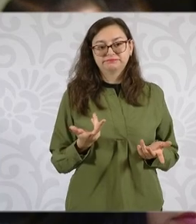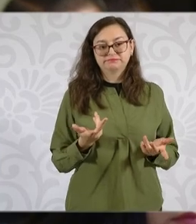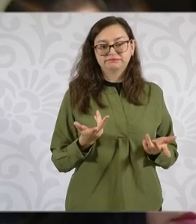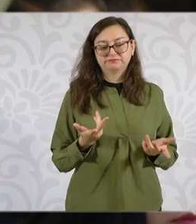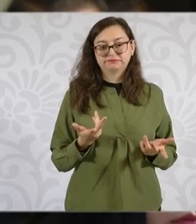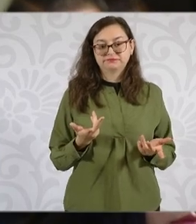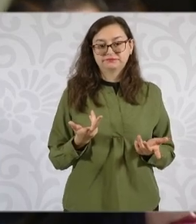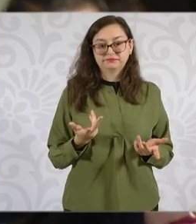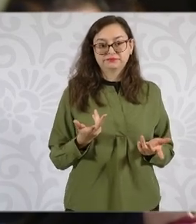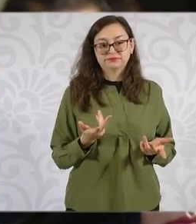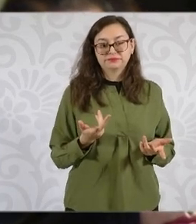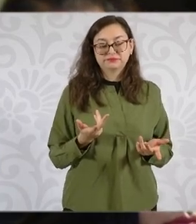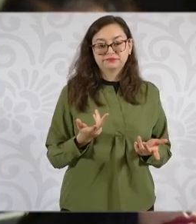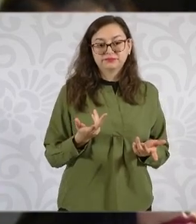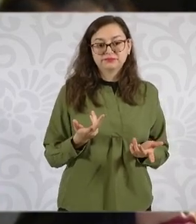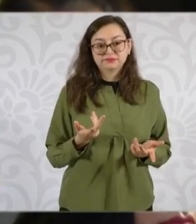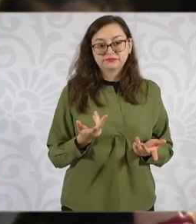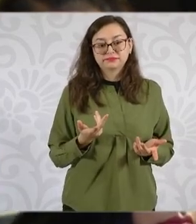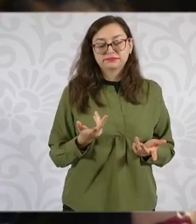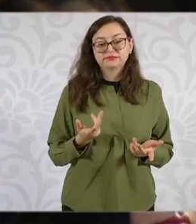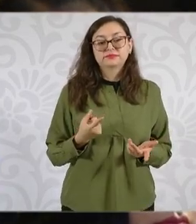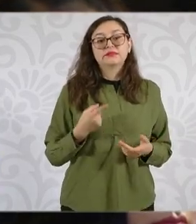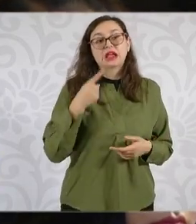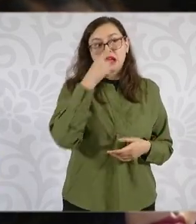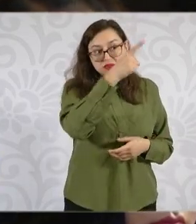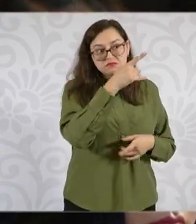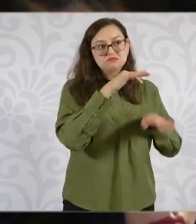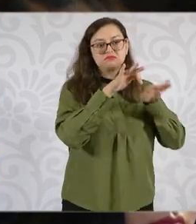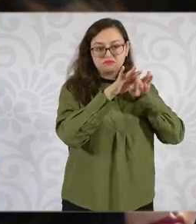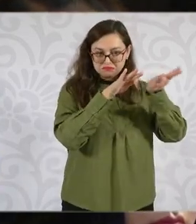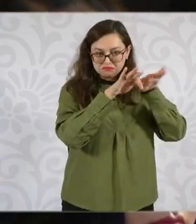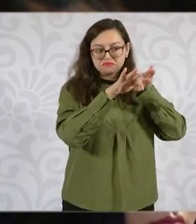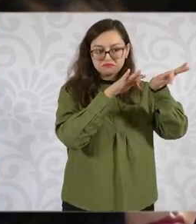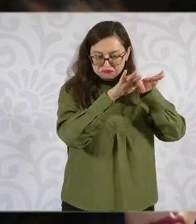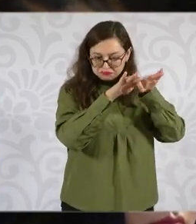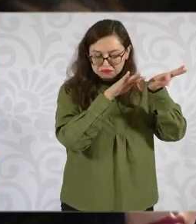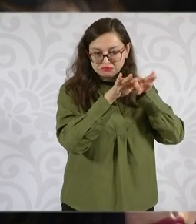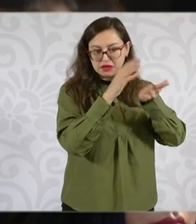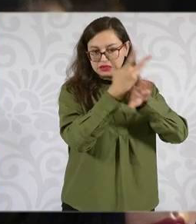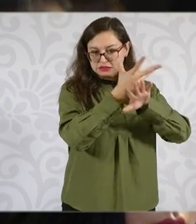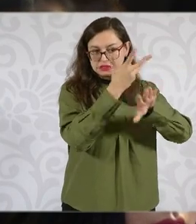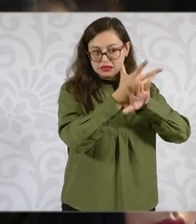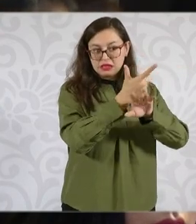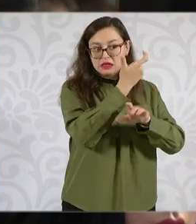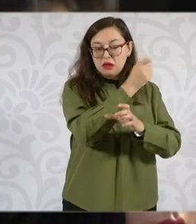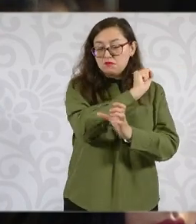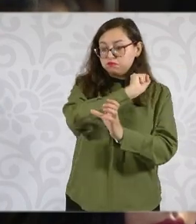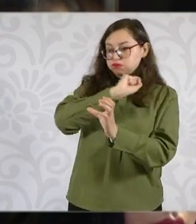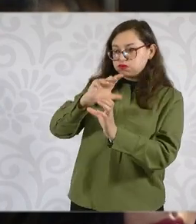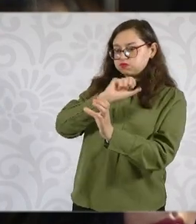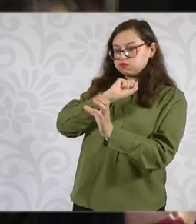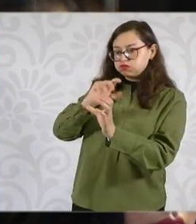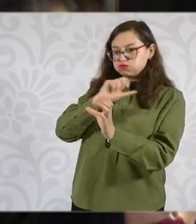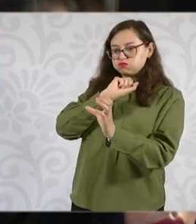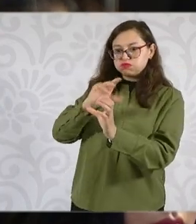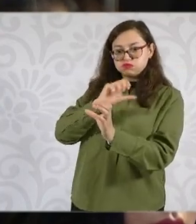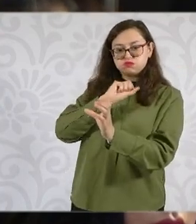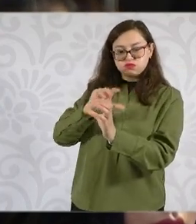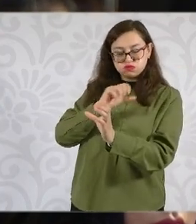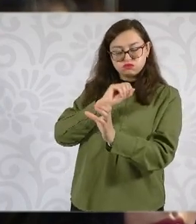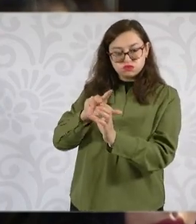ellos tienen ganándose la vida ya, el tema de las remesas, pero luego